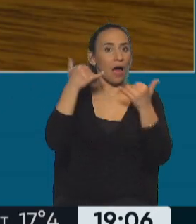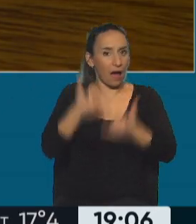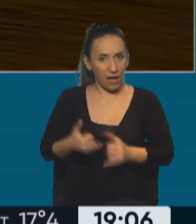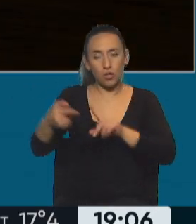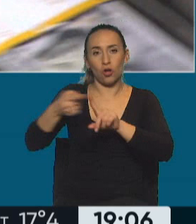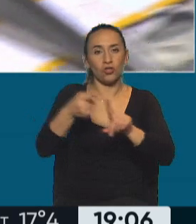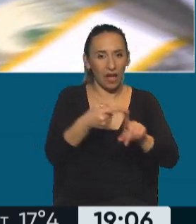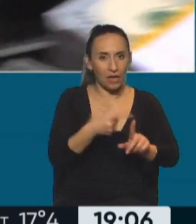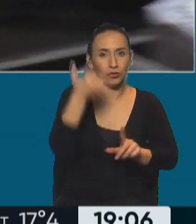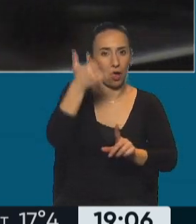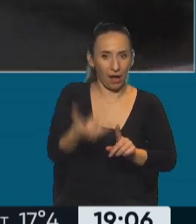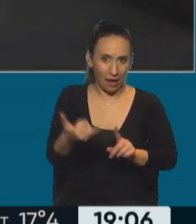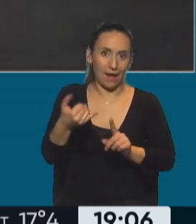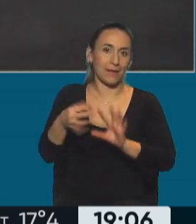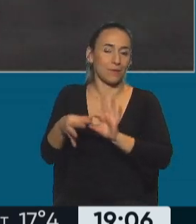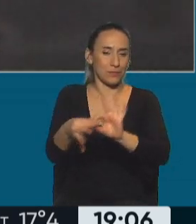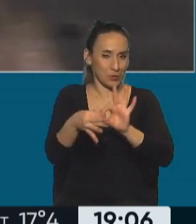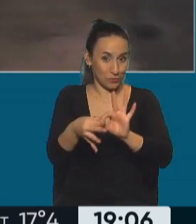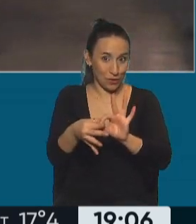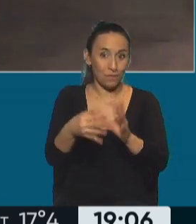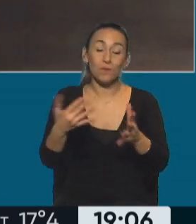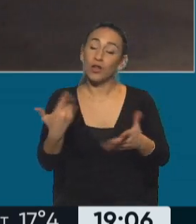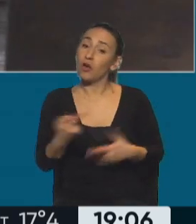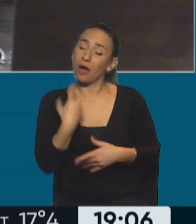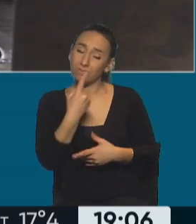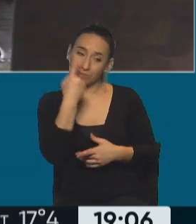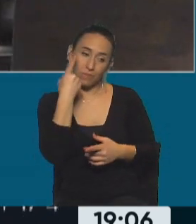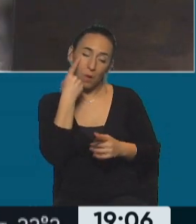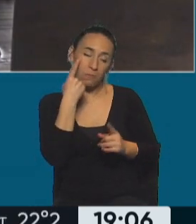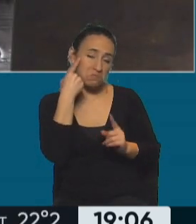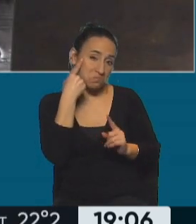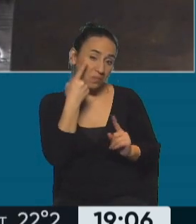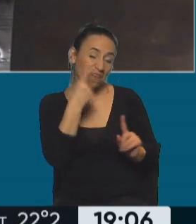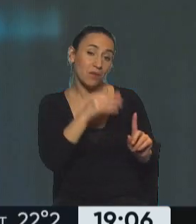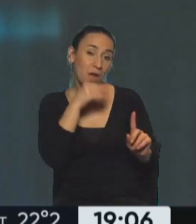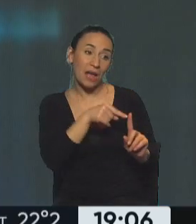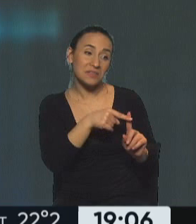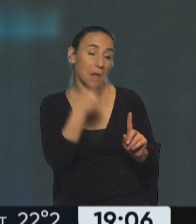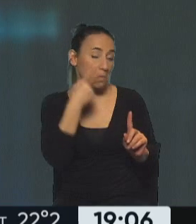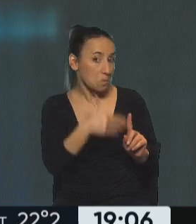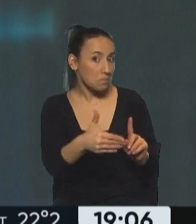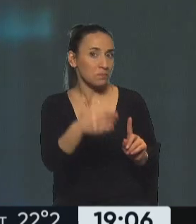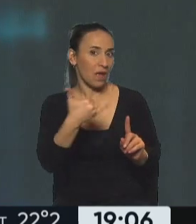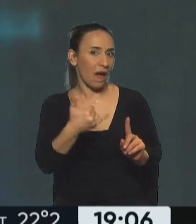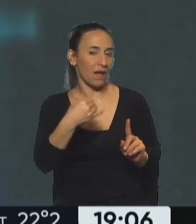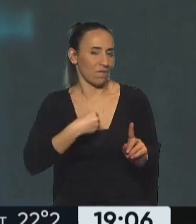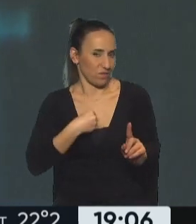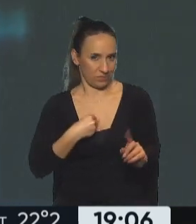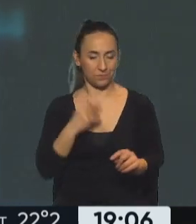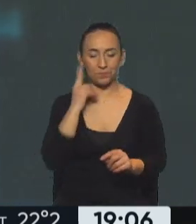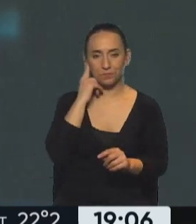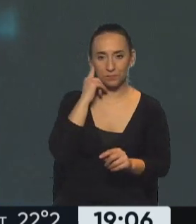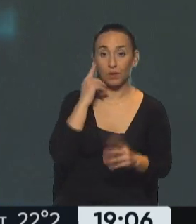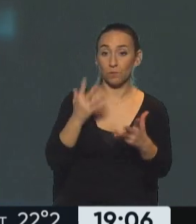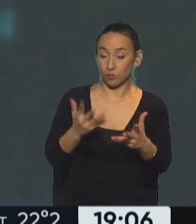a priori, y lo remarco con toda intención, le ponen a Massa, veremos finalmente qué nos depara la gestión. Gracias, Nazarena. Tenemos más repercusiones, por